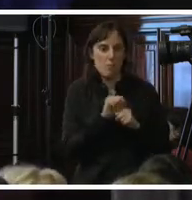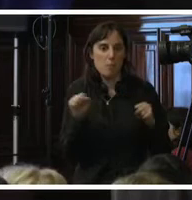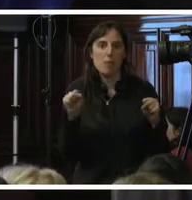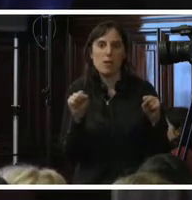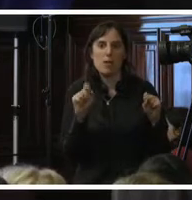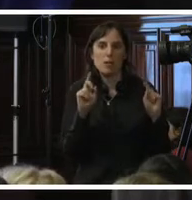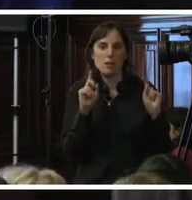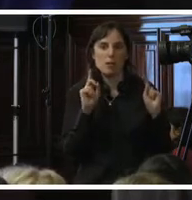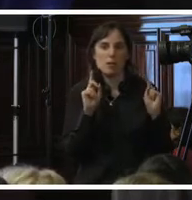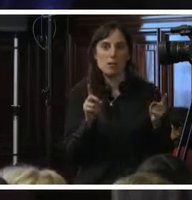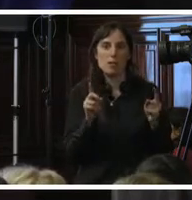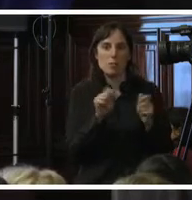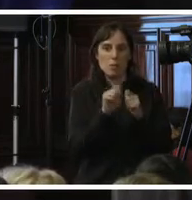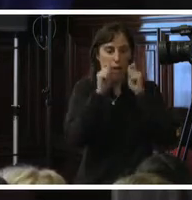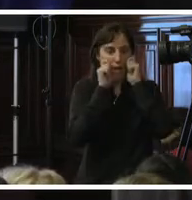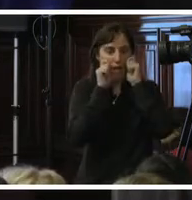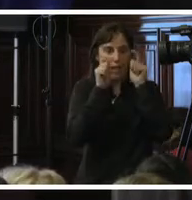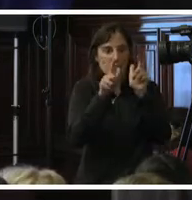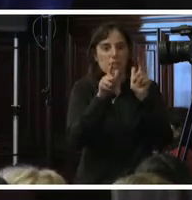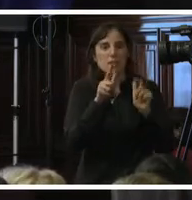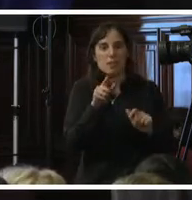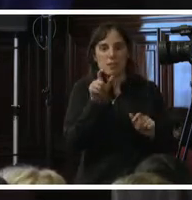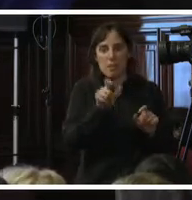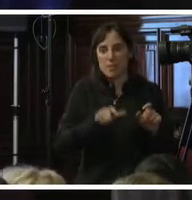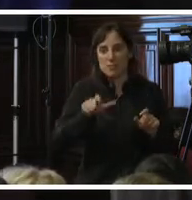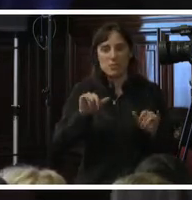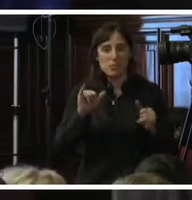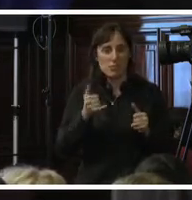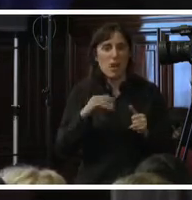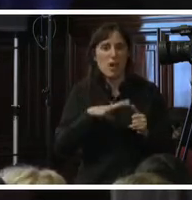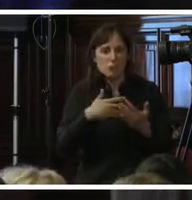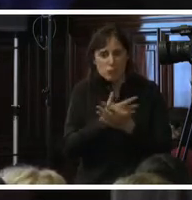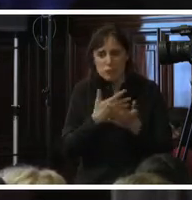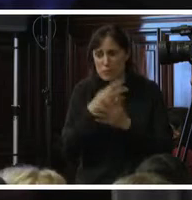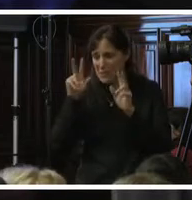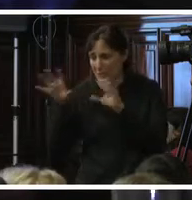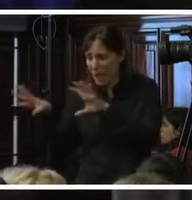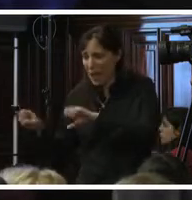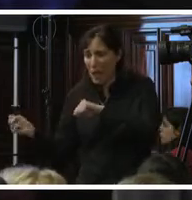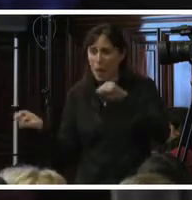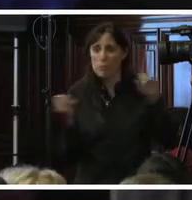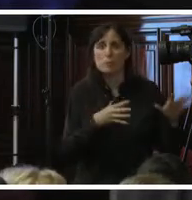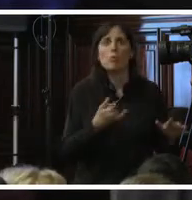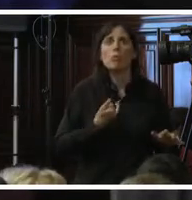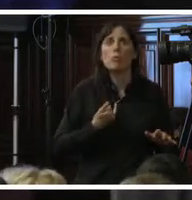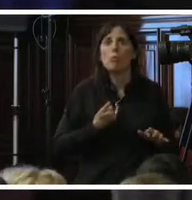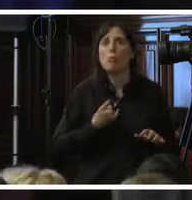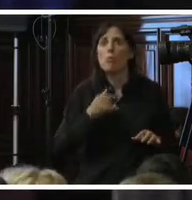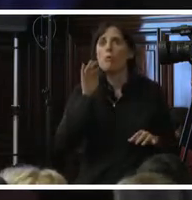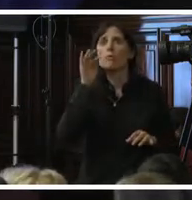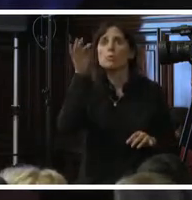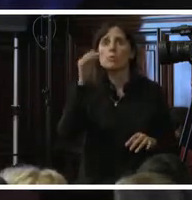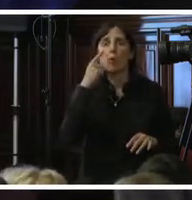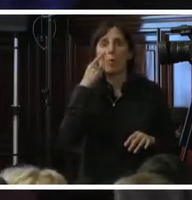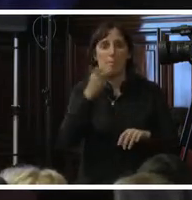atiendan de la mejor forma posible a quienes han sido víctimas y pueda permitirnos pensar en cómo prevenir para